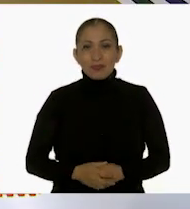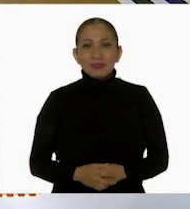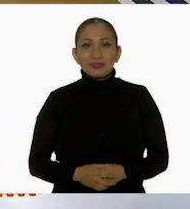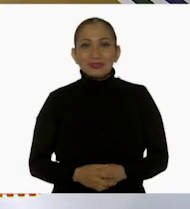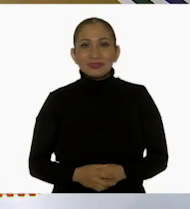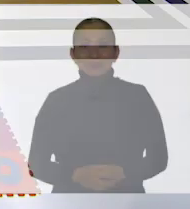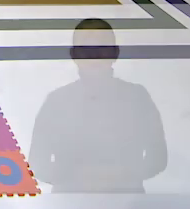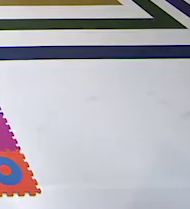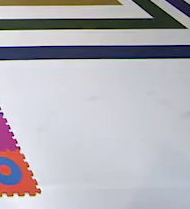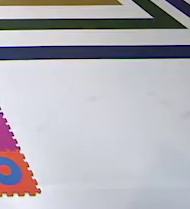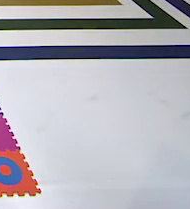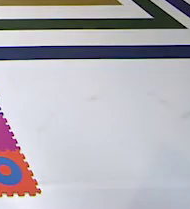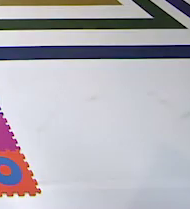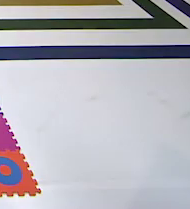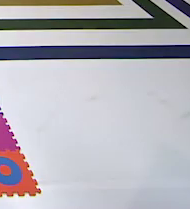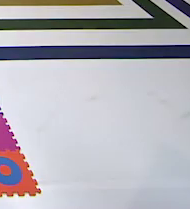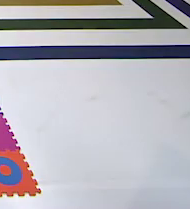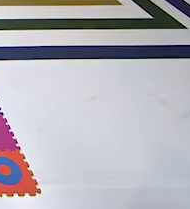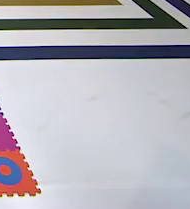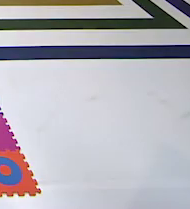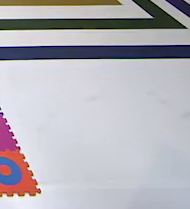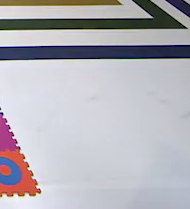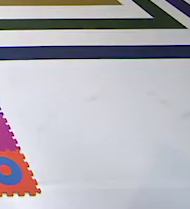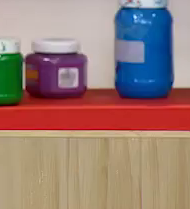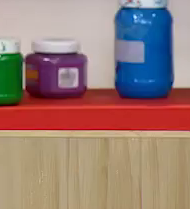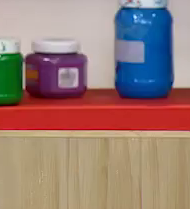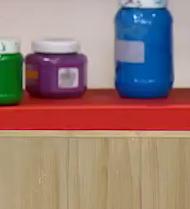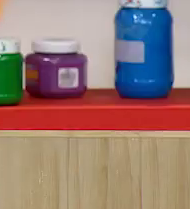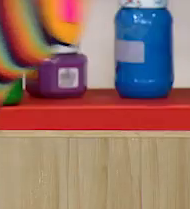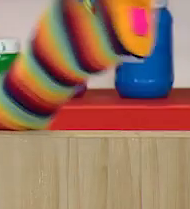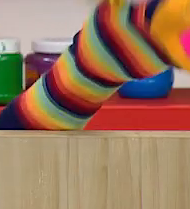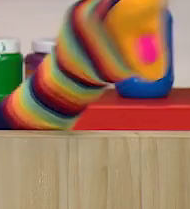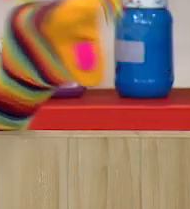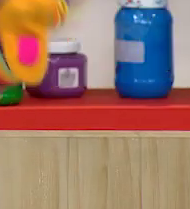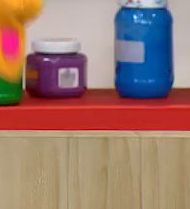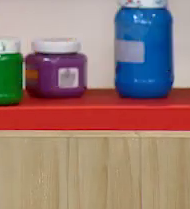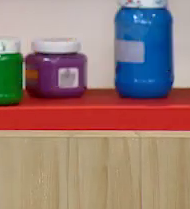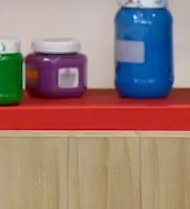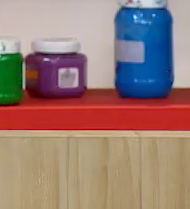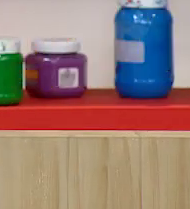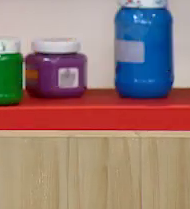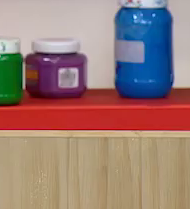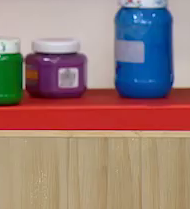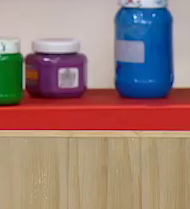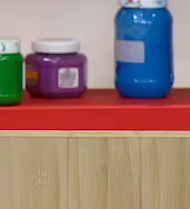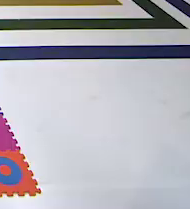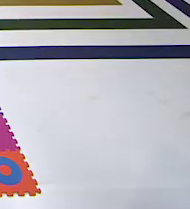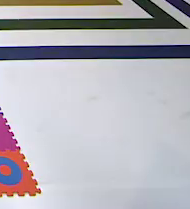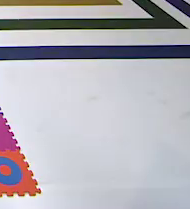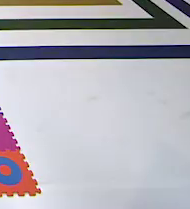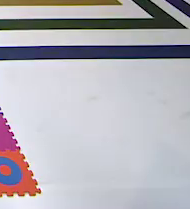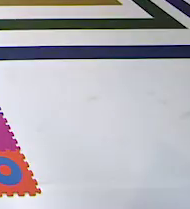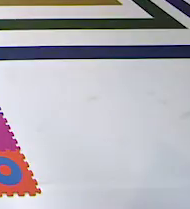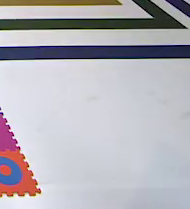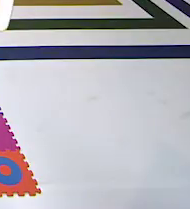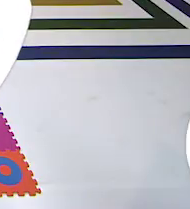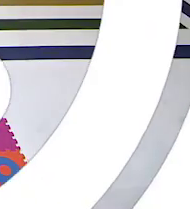Sacudente, sacudente, sacudente, todo el cuerpo. Sacudiendo todo el cuerpo. ¡Eso! Moviendo la cabeza en círculos, Tino.